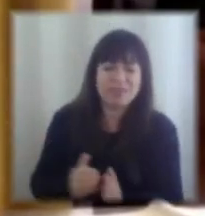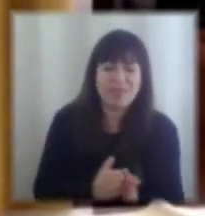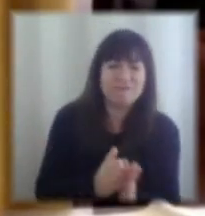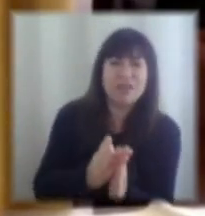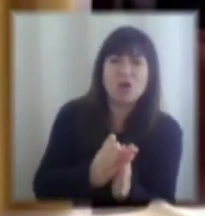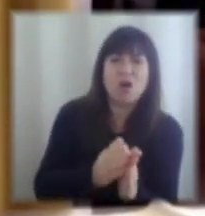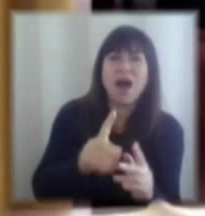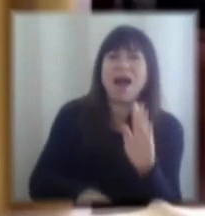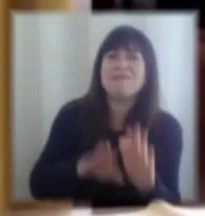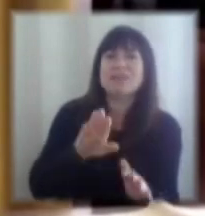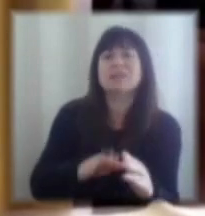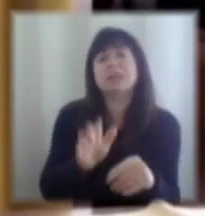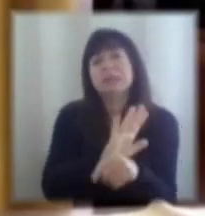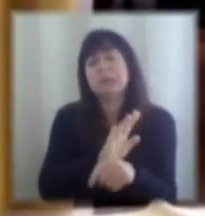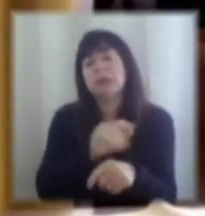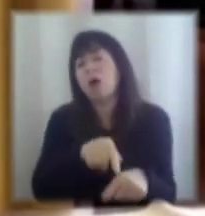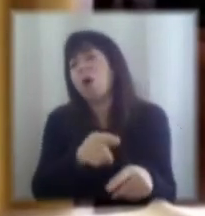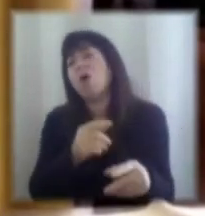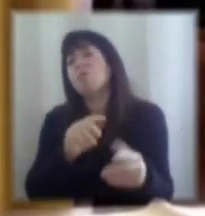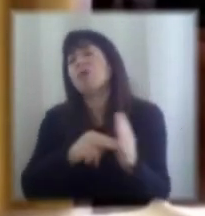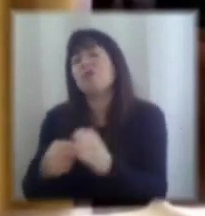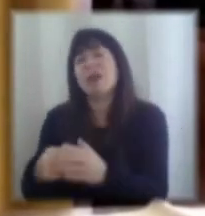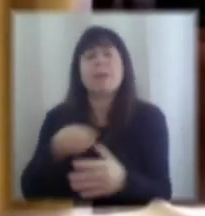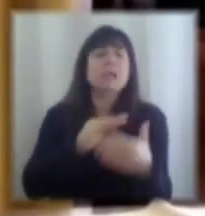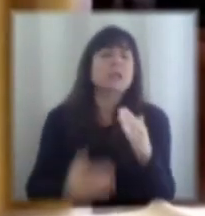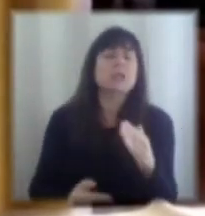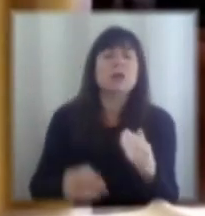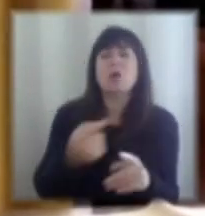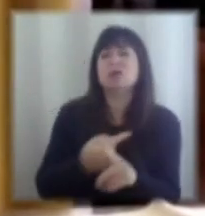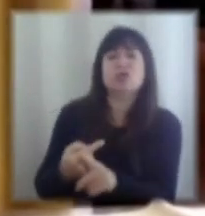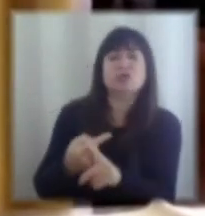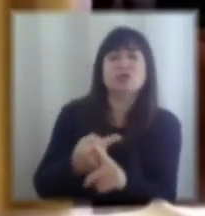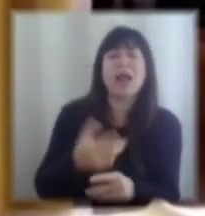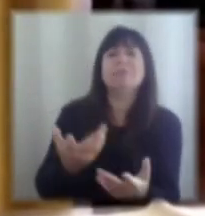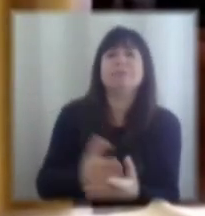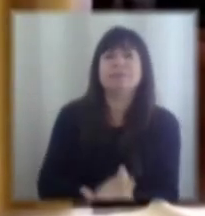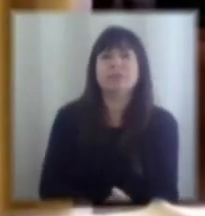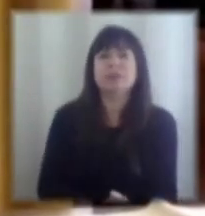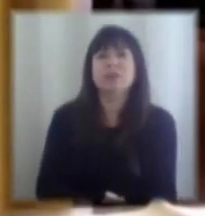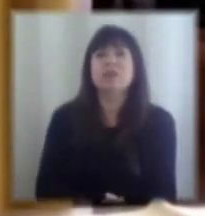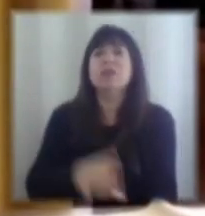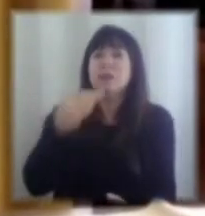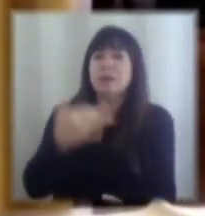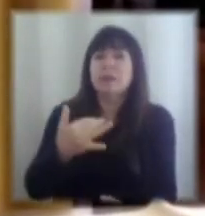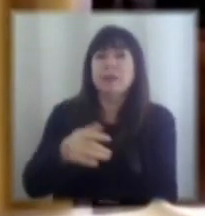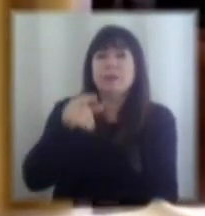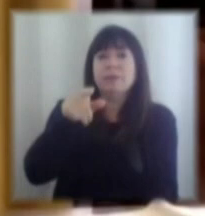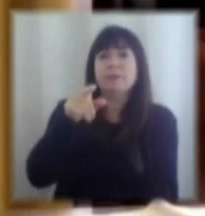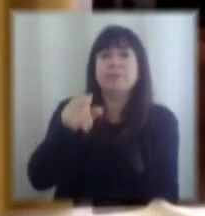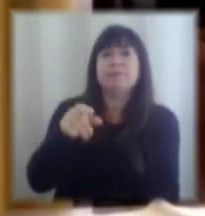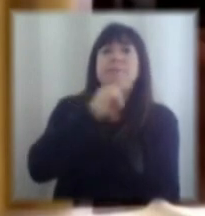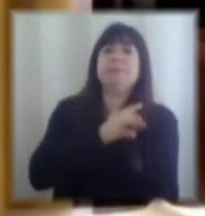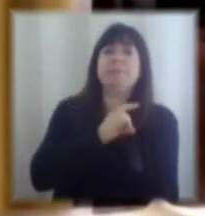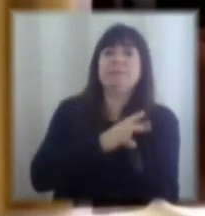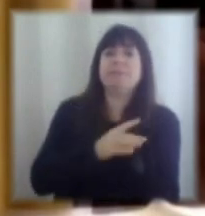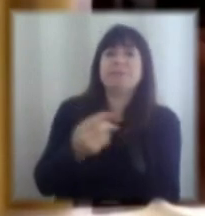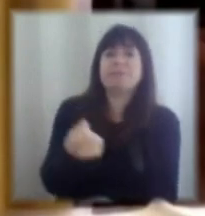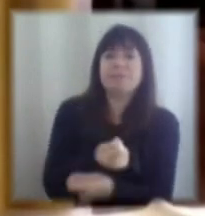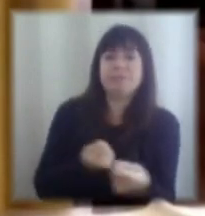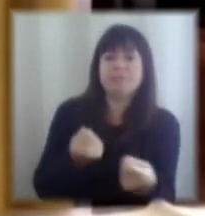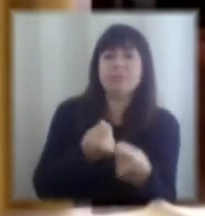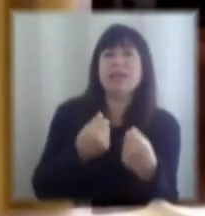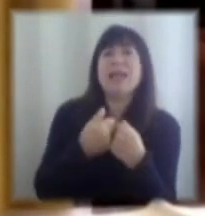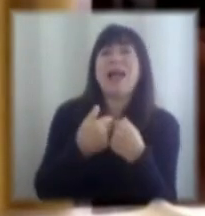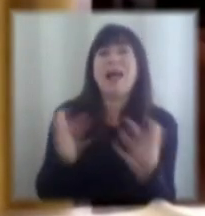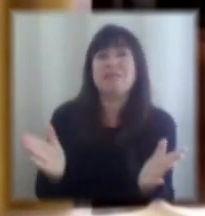una situación como esta. Y respecto al contexto internacional, bueno, tu punto es fundamental, o sea, Chile es una economía ultra abierta, buena